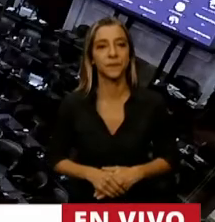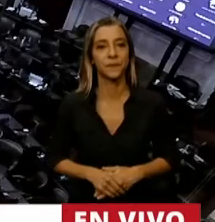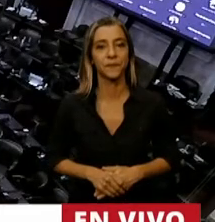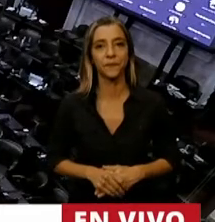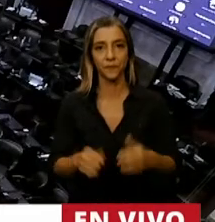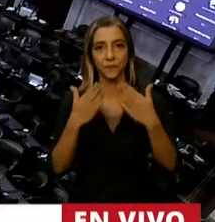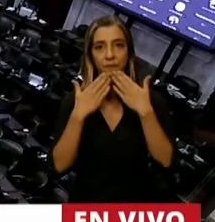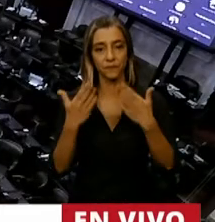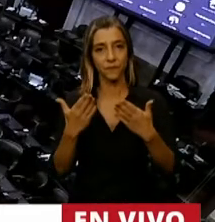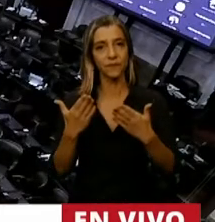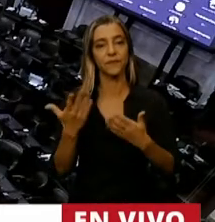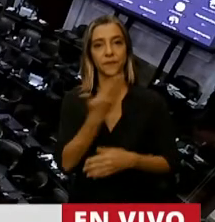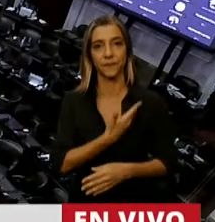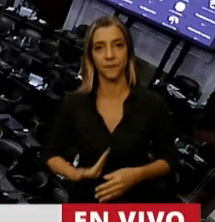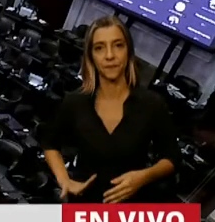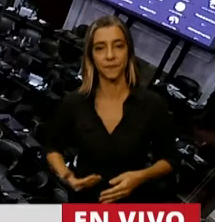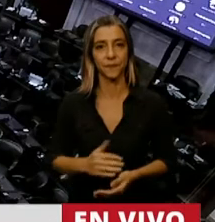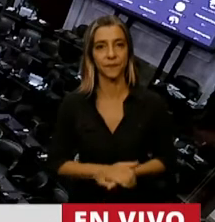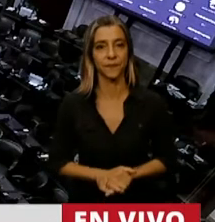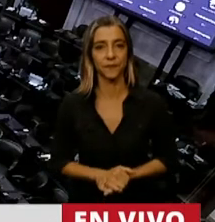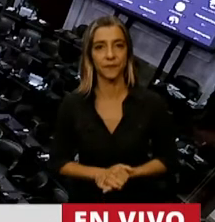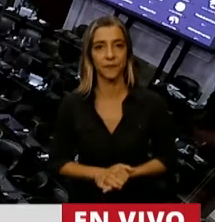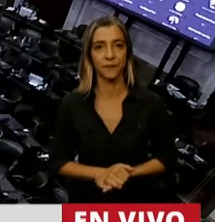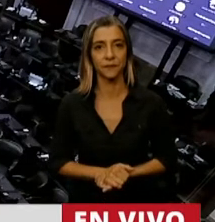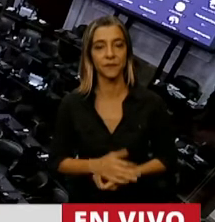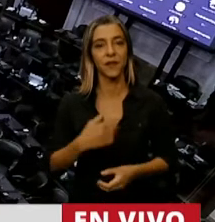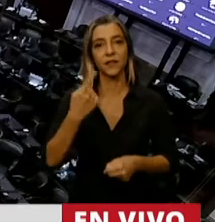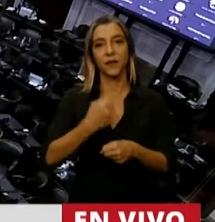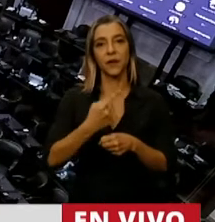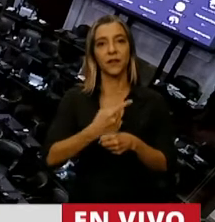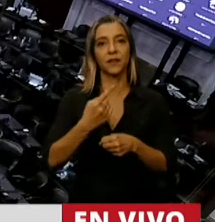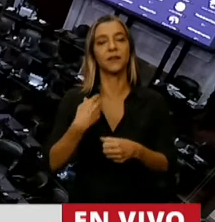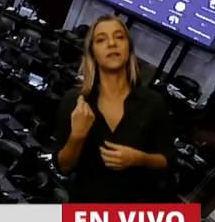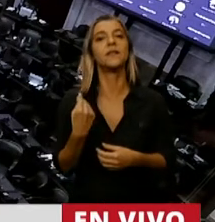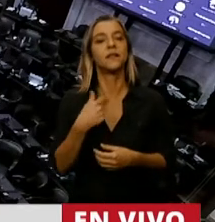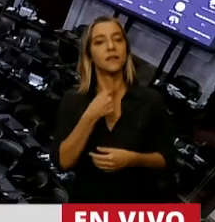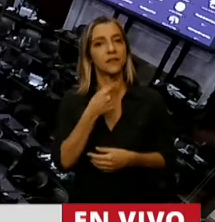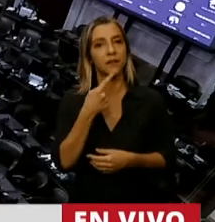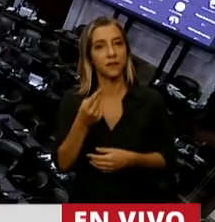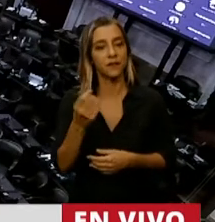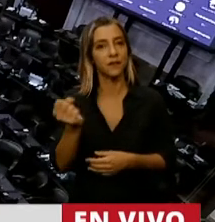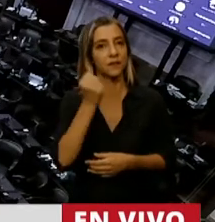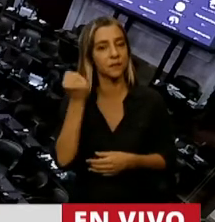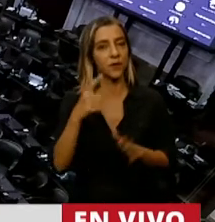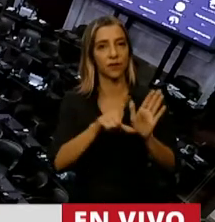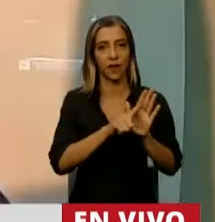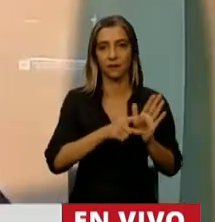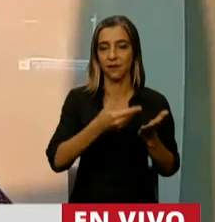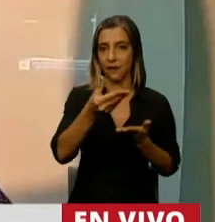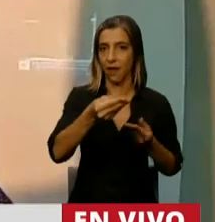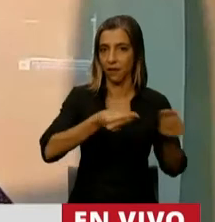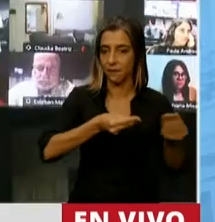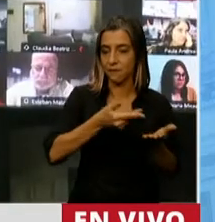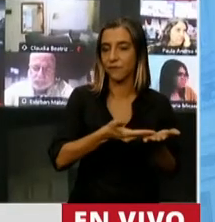Gracias, señor presidente. En primer lugar, resalto la importancia de esta ley de presupuesto